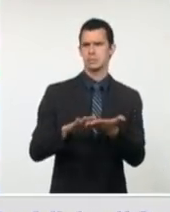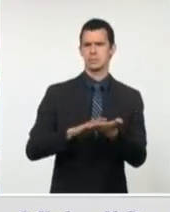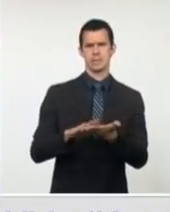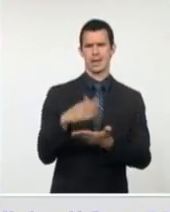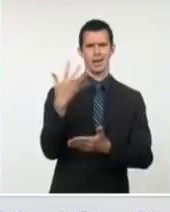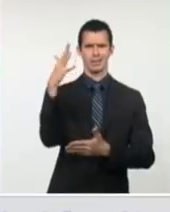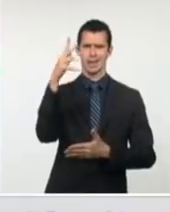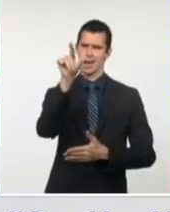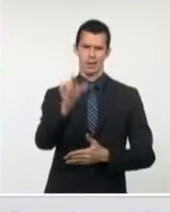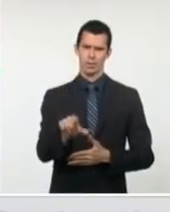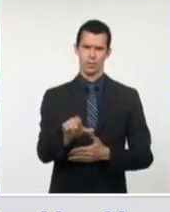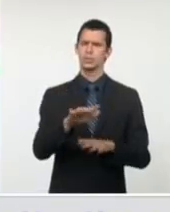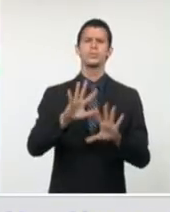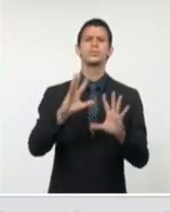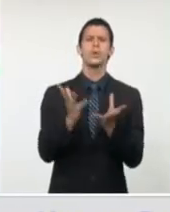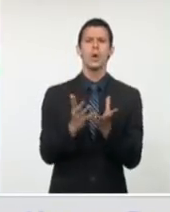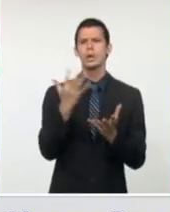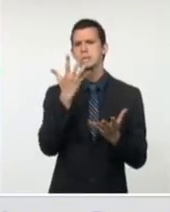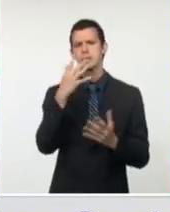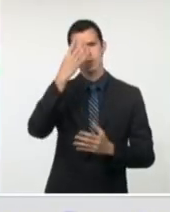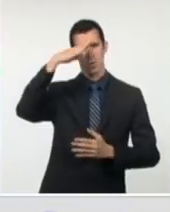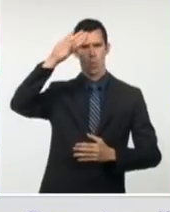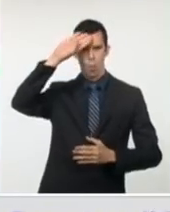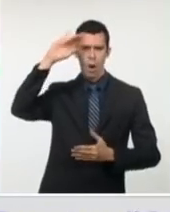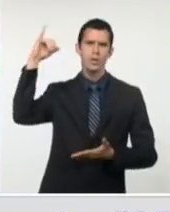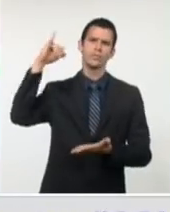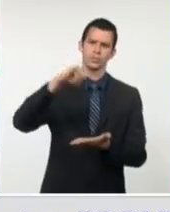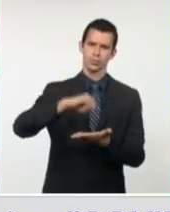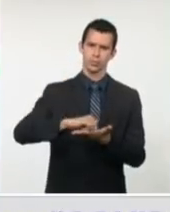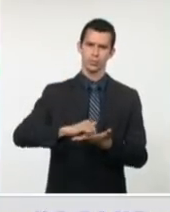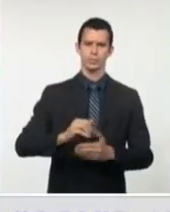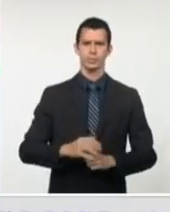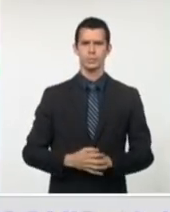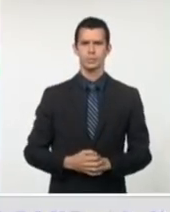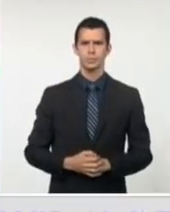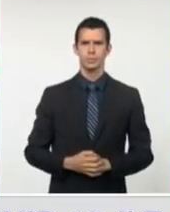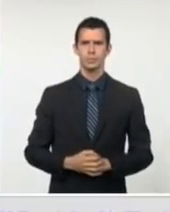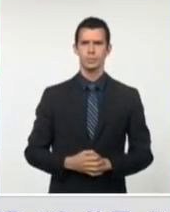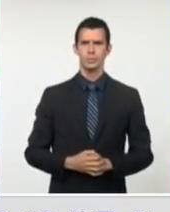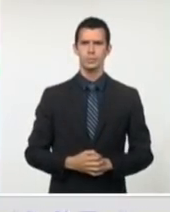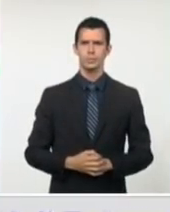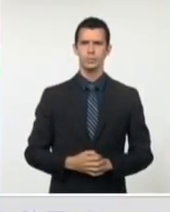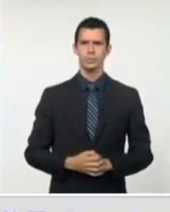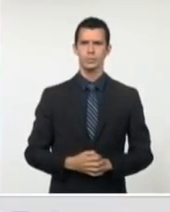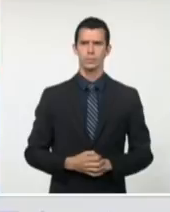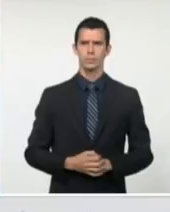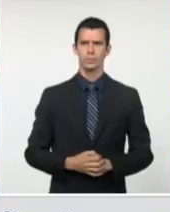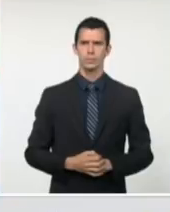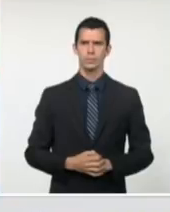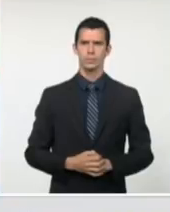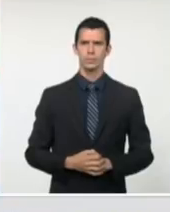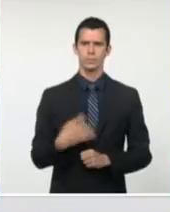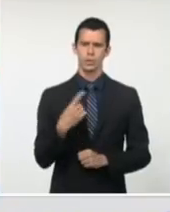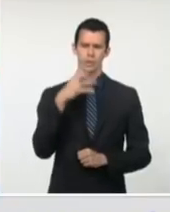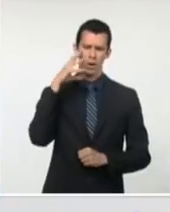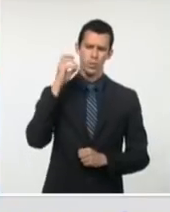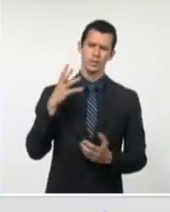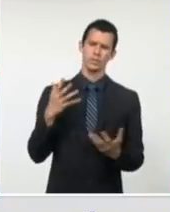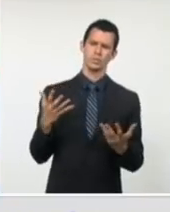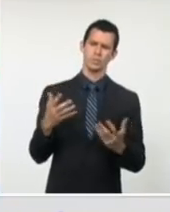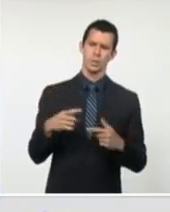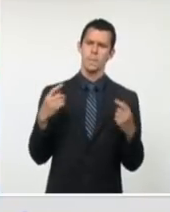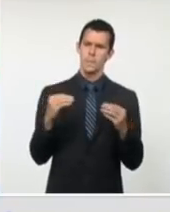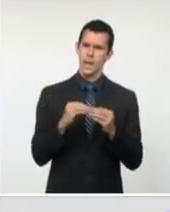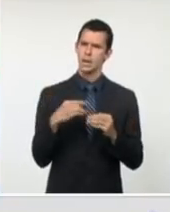informar la aplicación de un grupo de medidas, teniendo en cuenta el incremento de estos casos